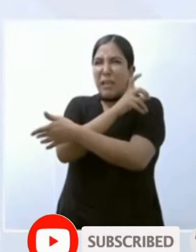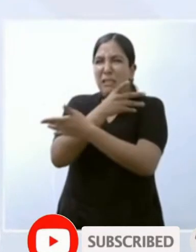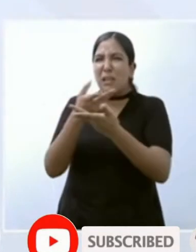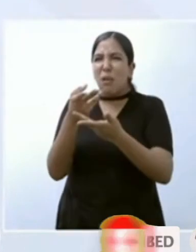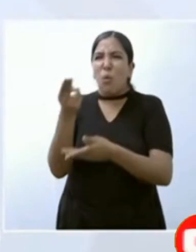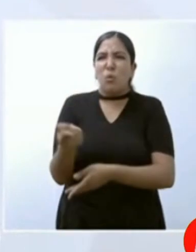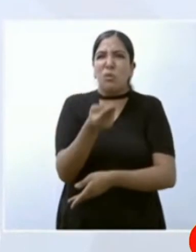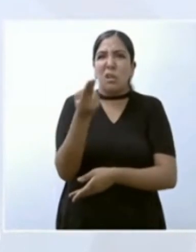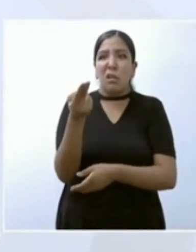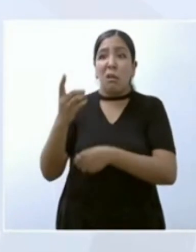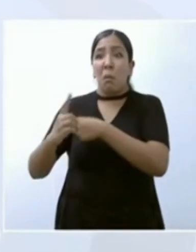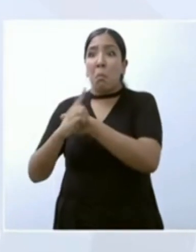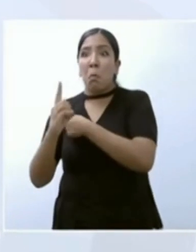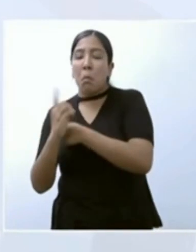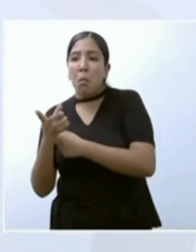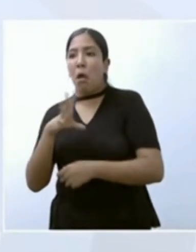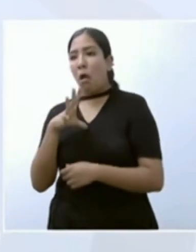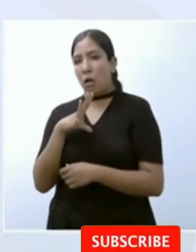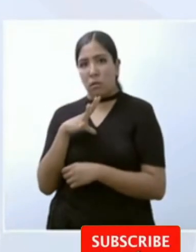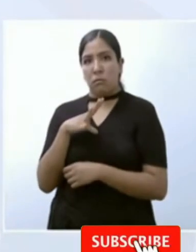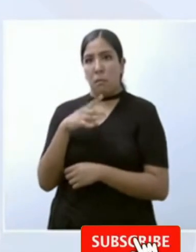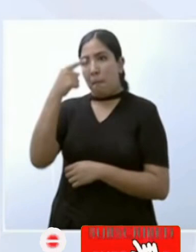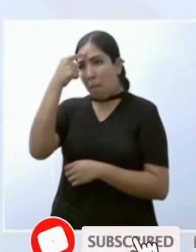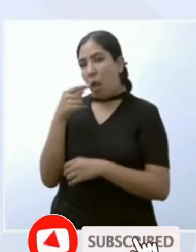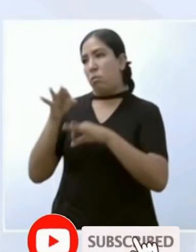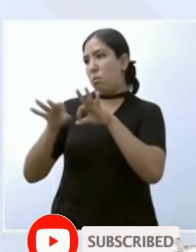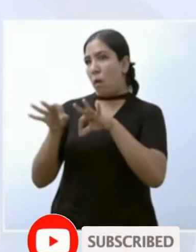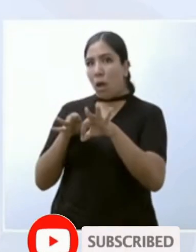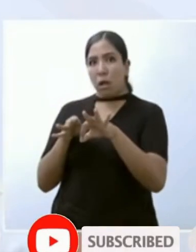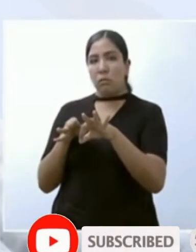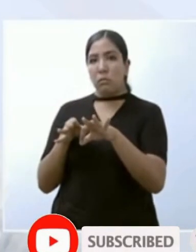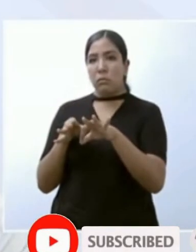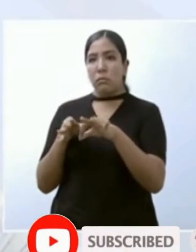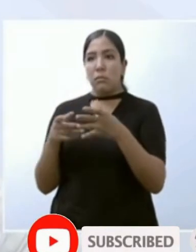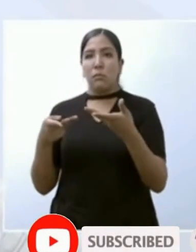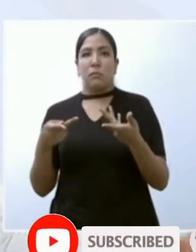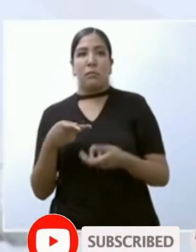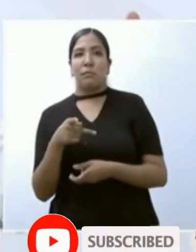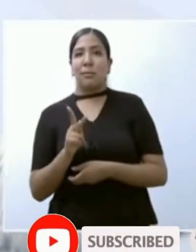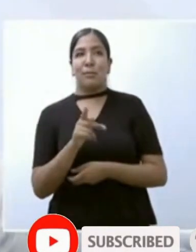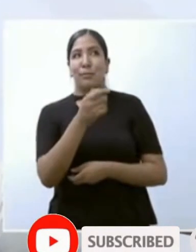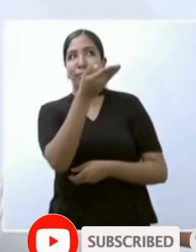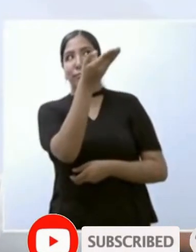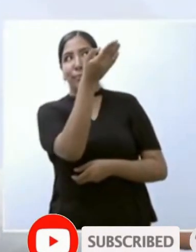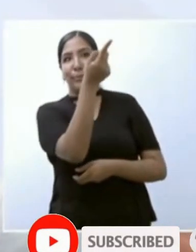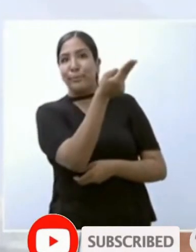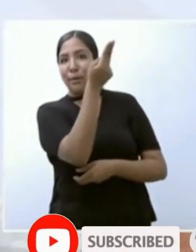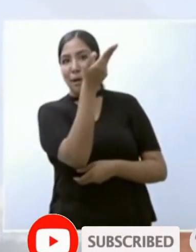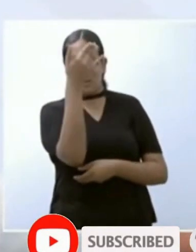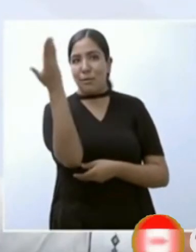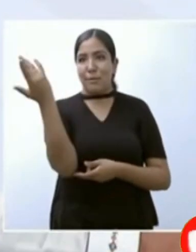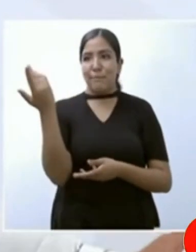tienen problema para operar si ustedes son los que mandan ustedes son los que